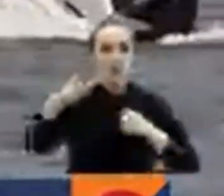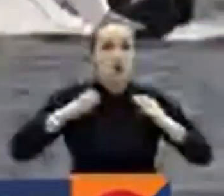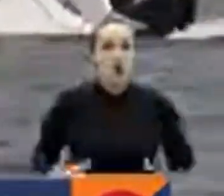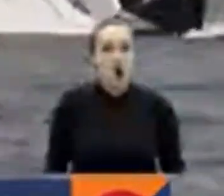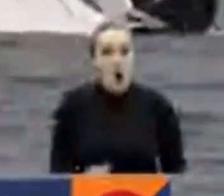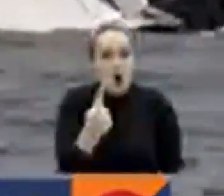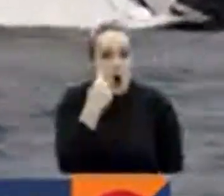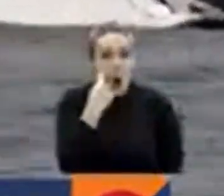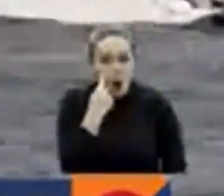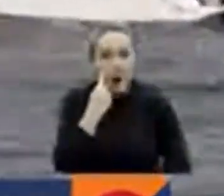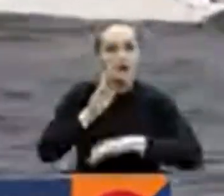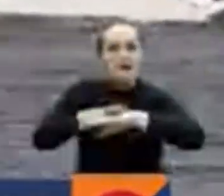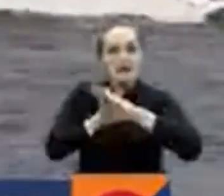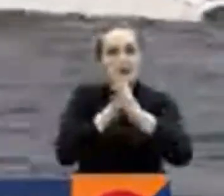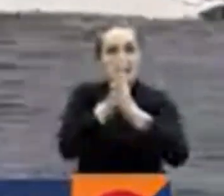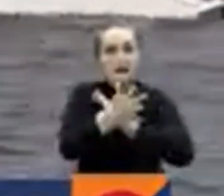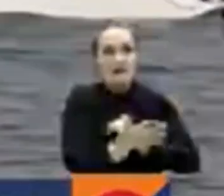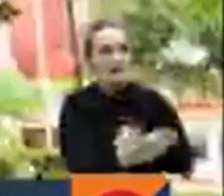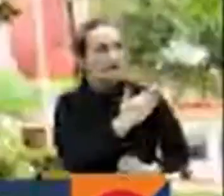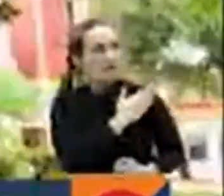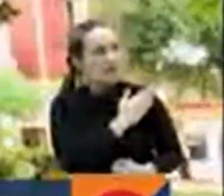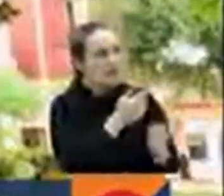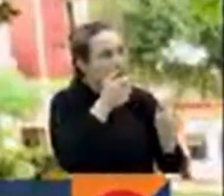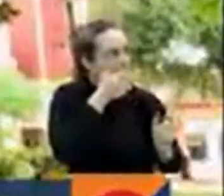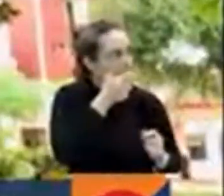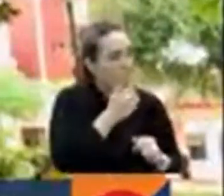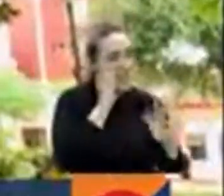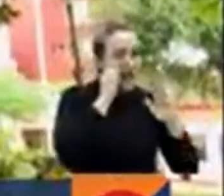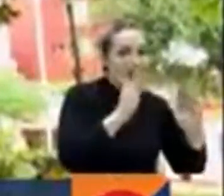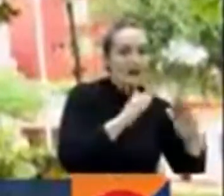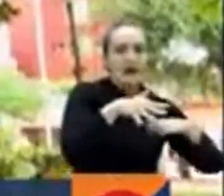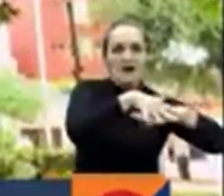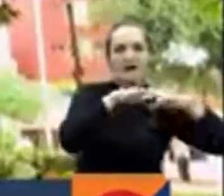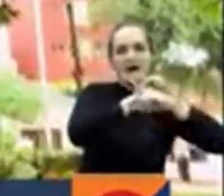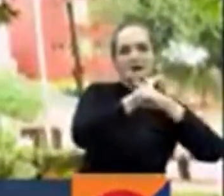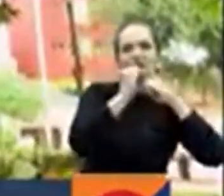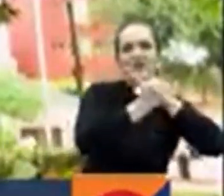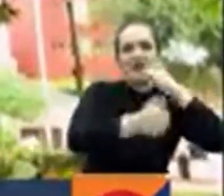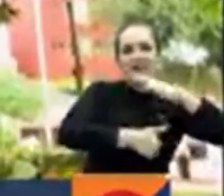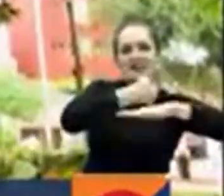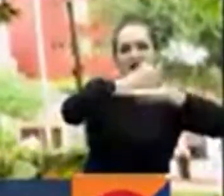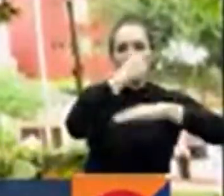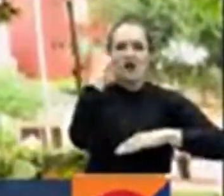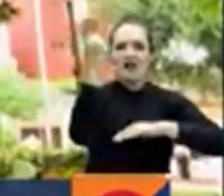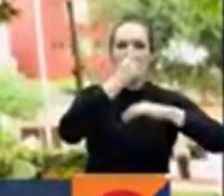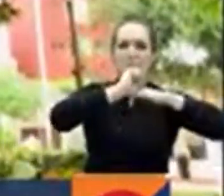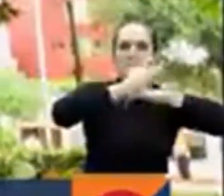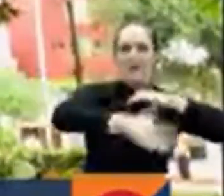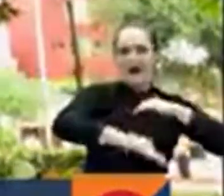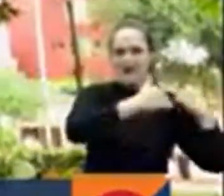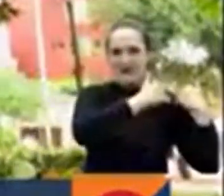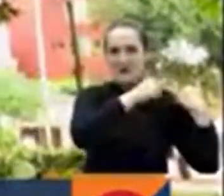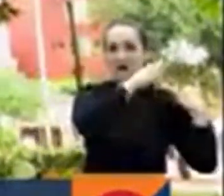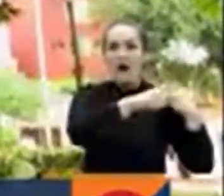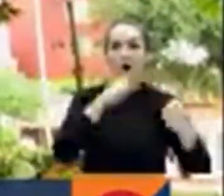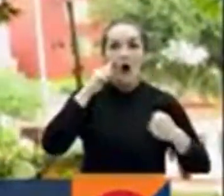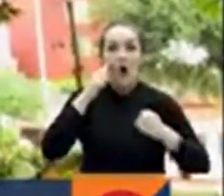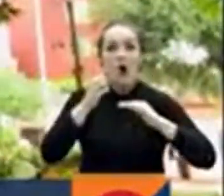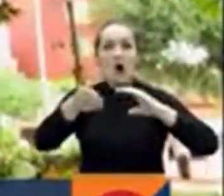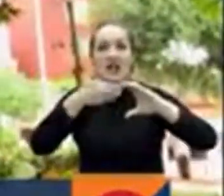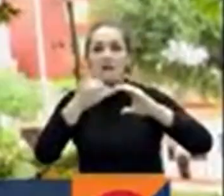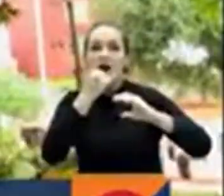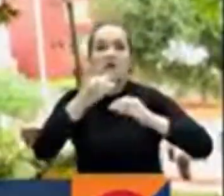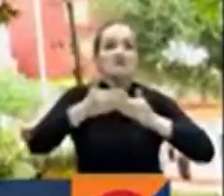atentos a las comunicaciones que se emitirán en las redes sociales de la Dirección General Marítima sobre las condiciones meteorológicas de las